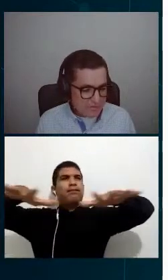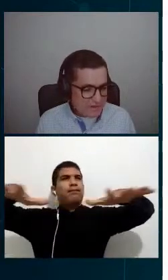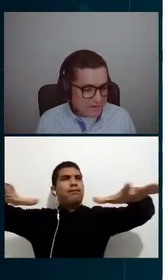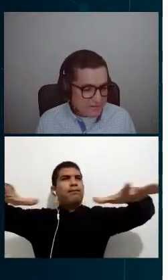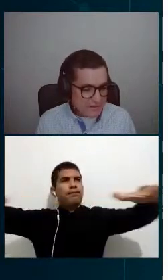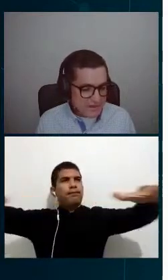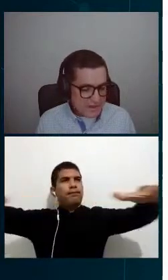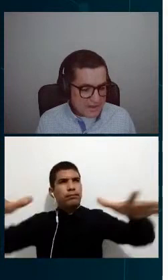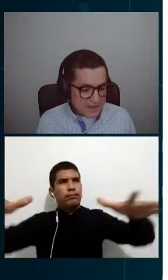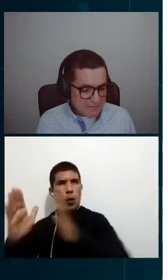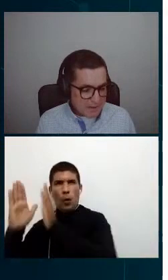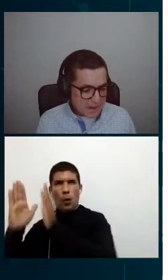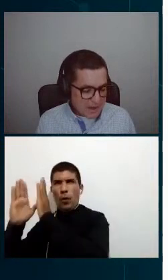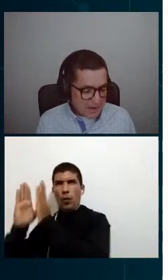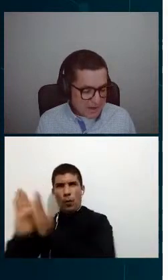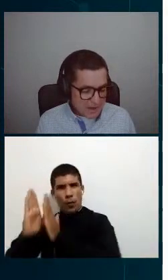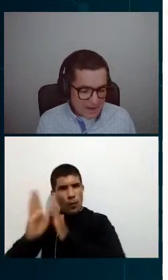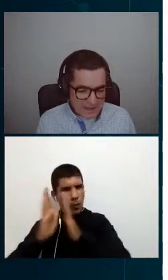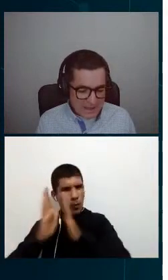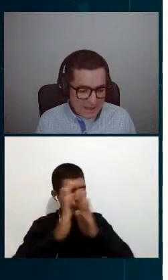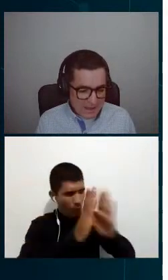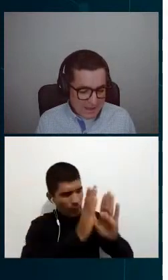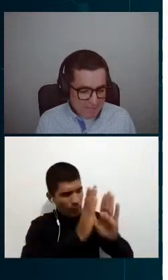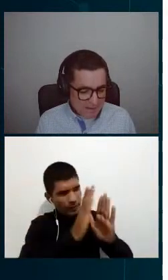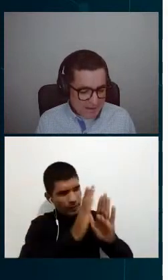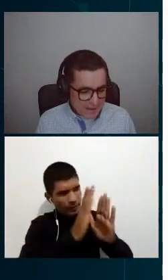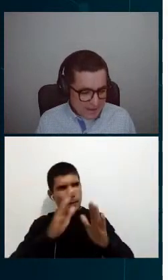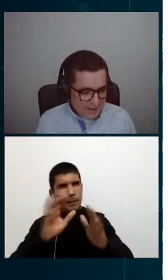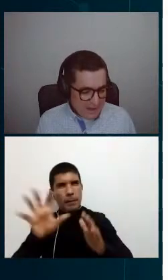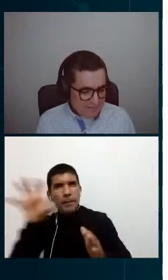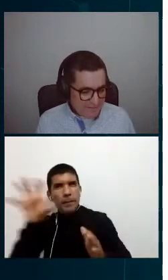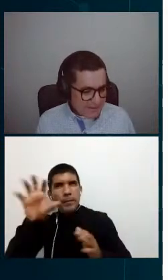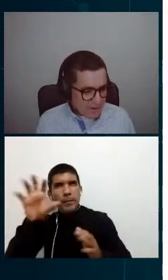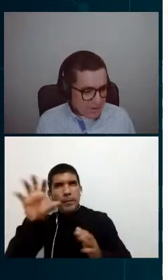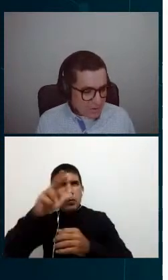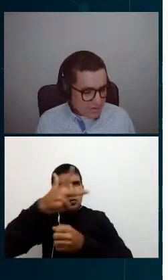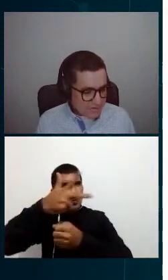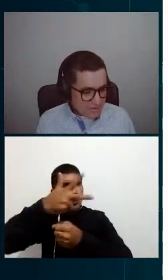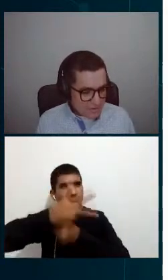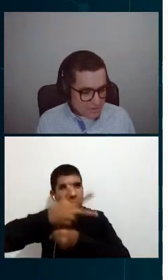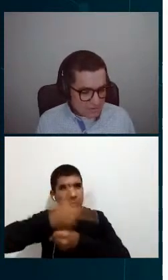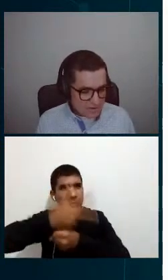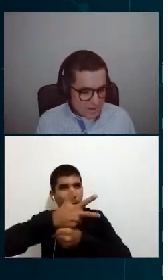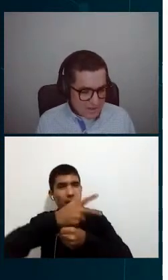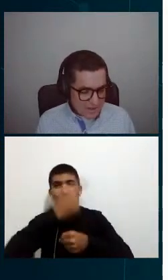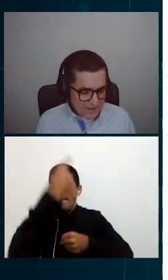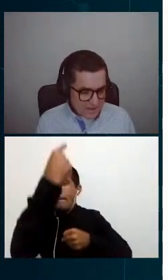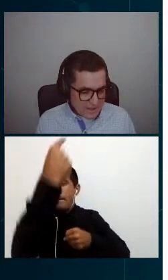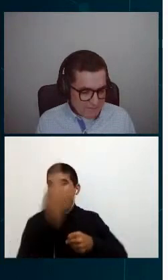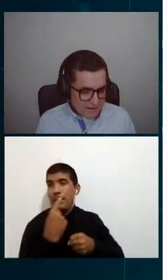comunicaciones dice que para para la banda de los 900